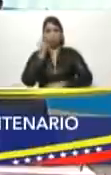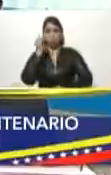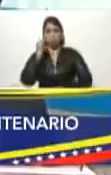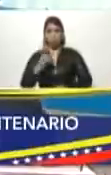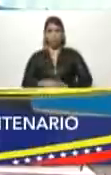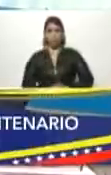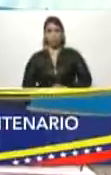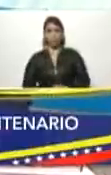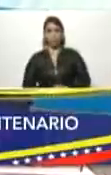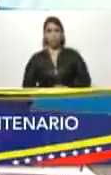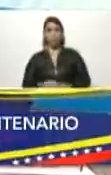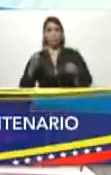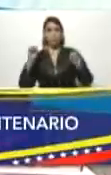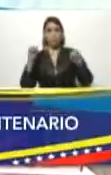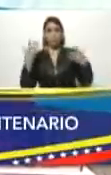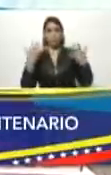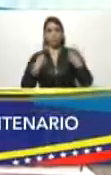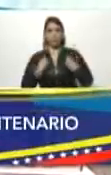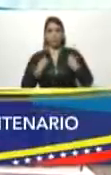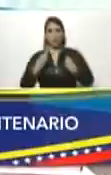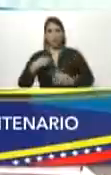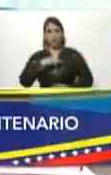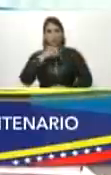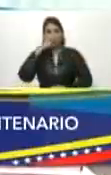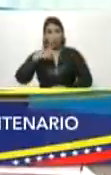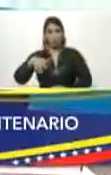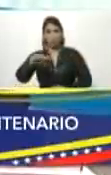Horas de gloria viven nuestros pueblos,